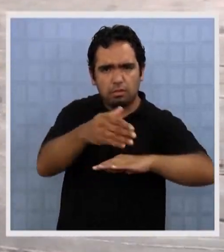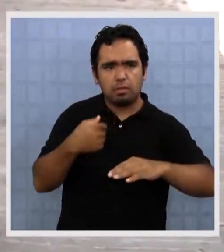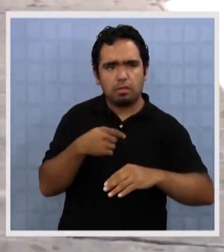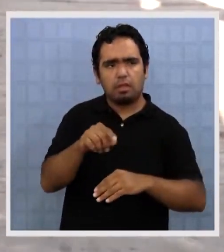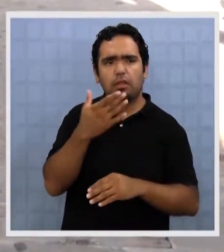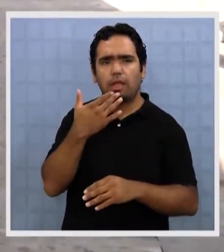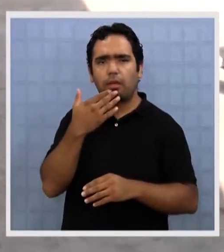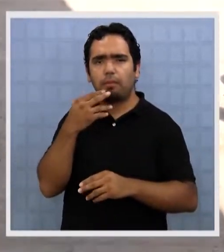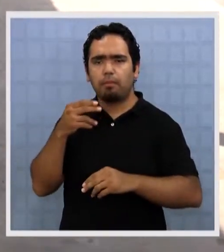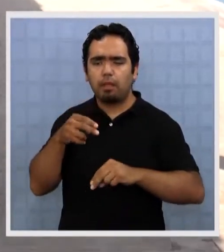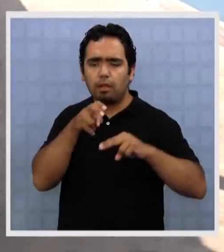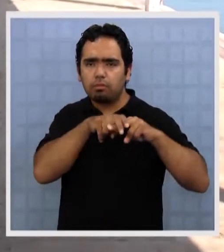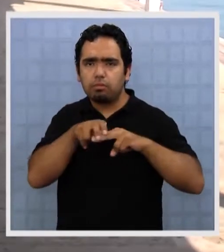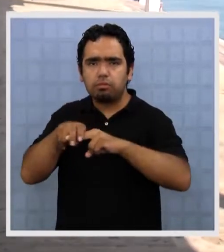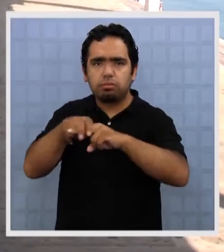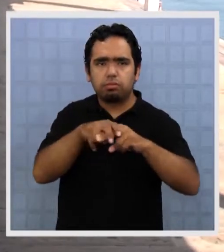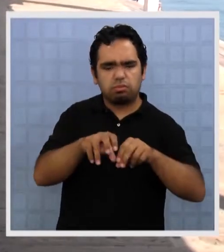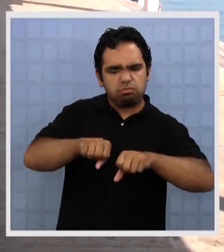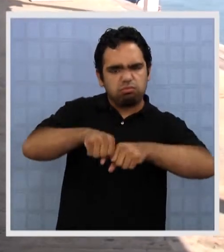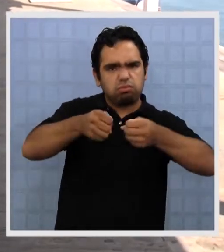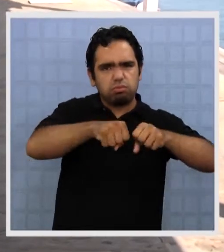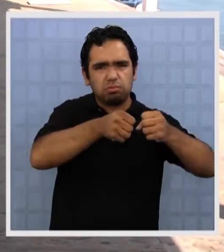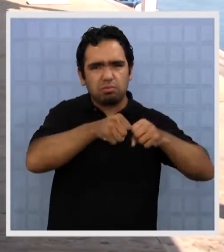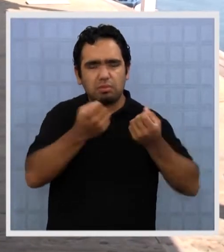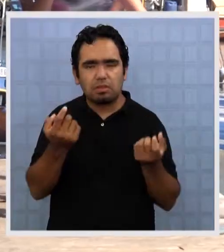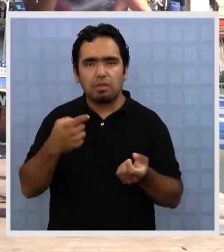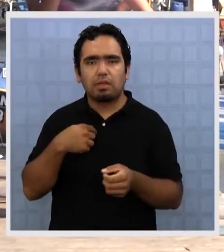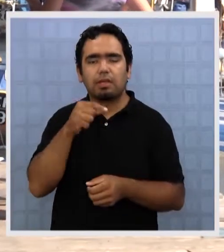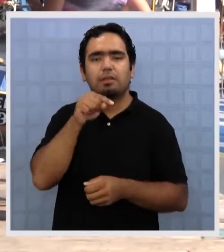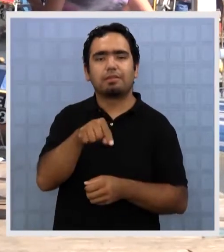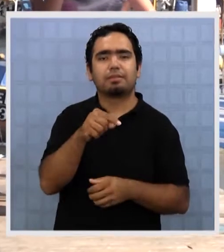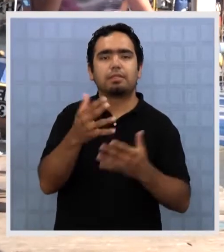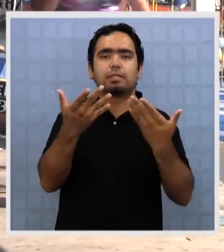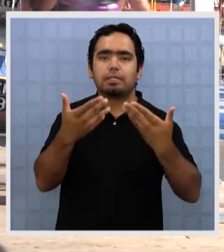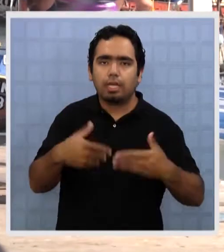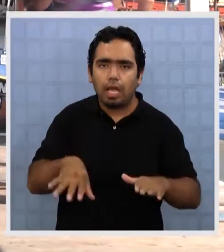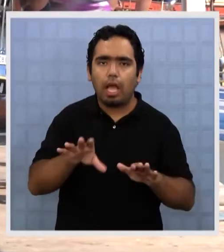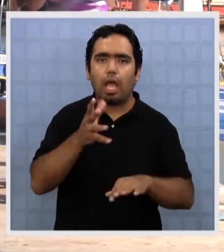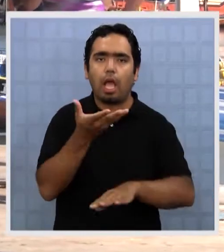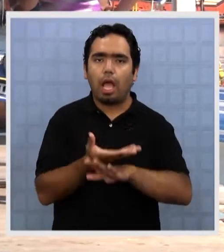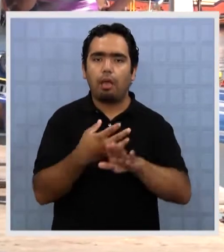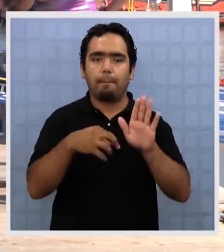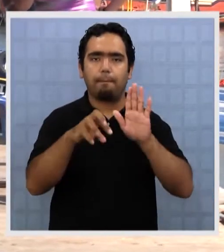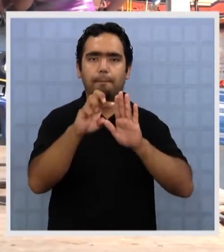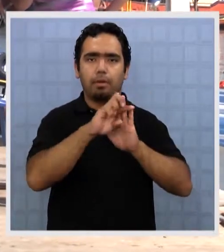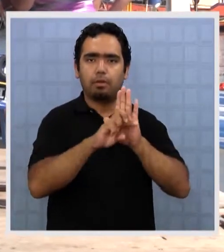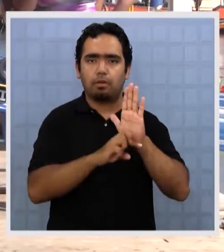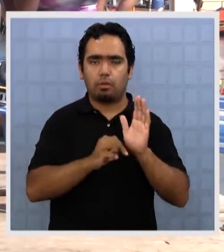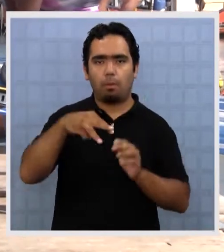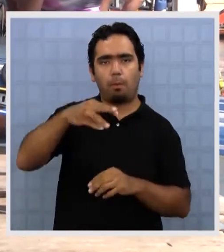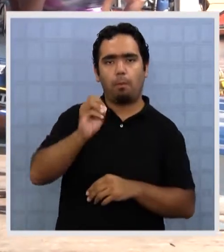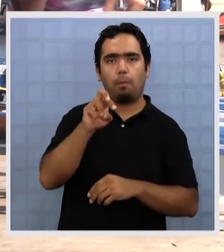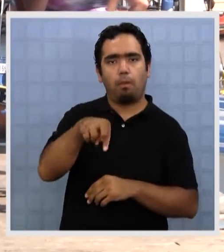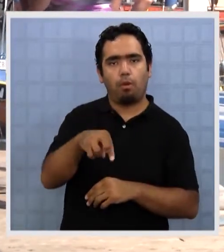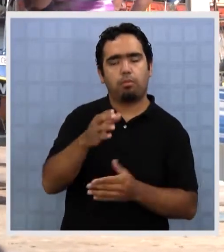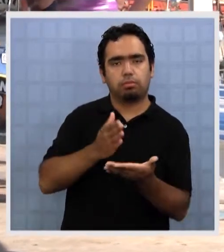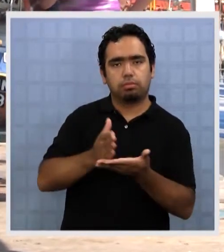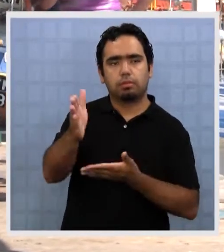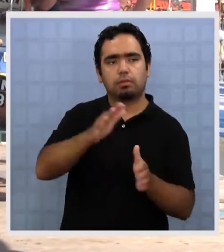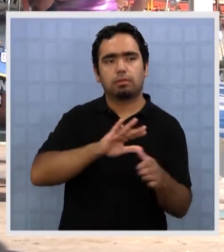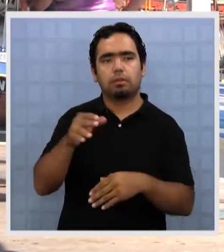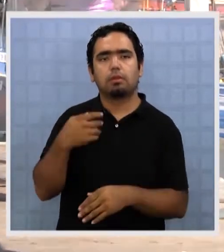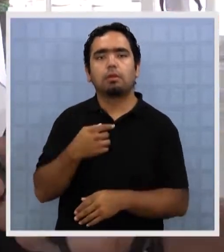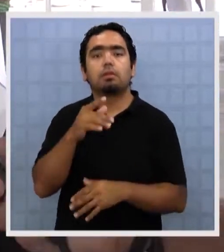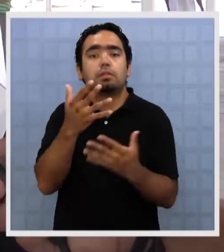mobiliario y elementos que protegen la estructura del deterioro, para lo cual ya habría un proyecto del MOP en marcha. Obras Públicas